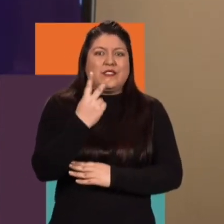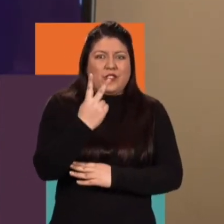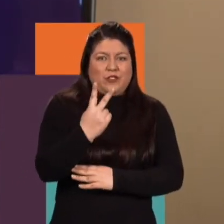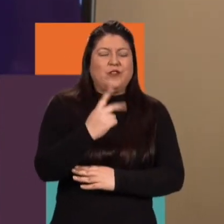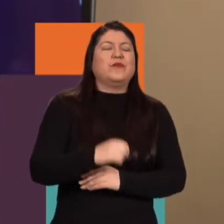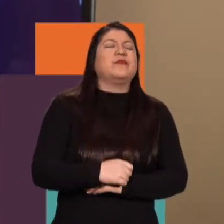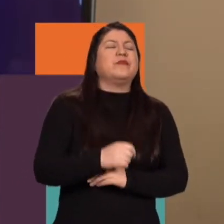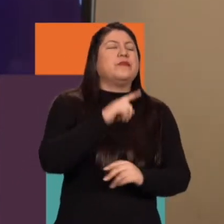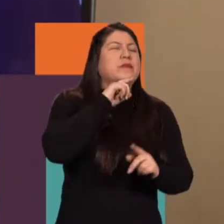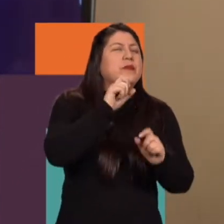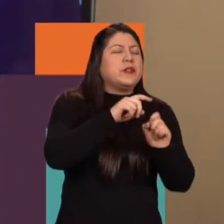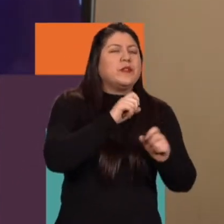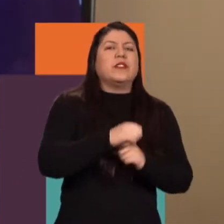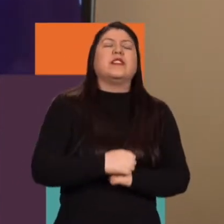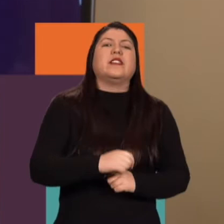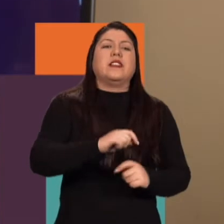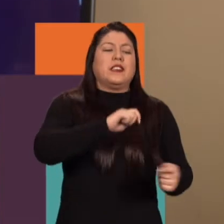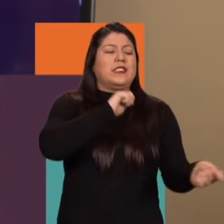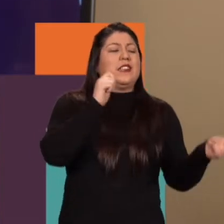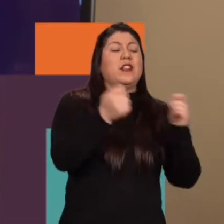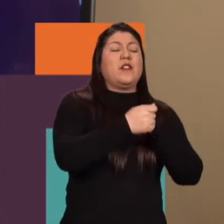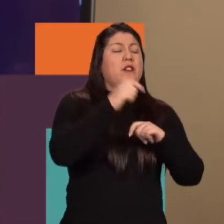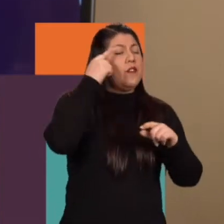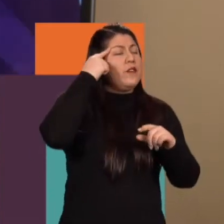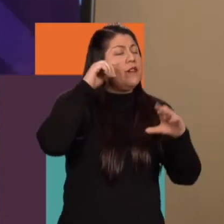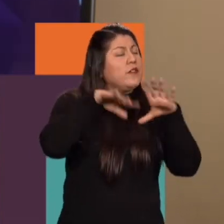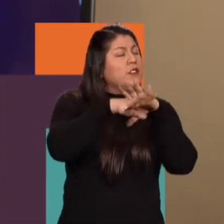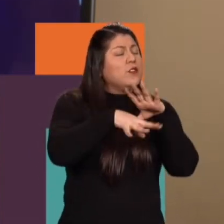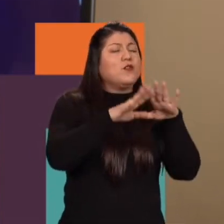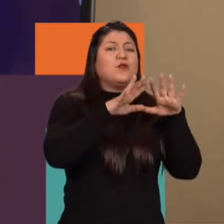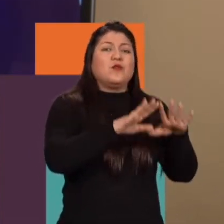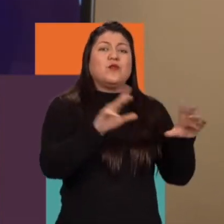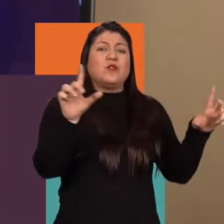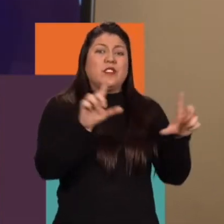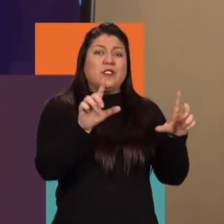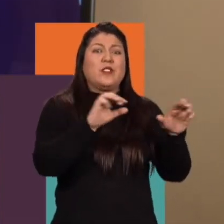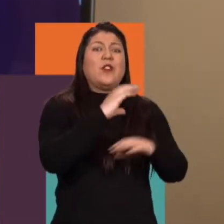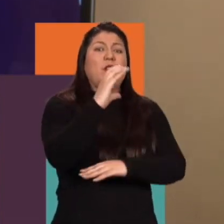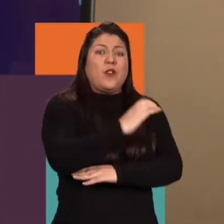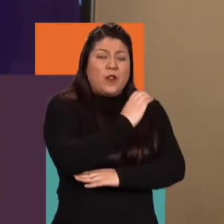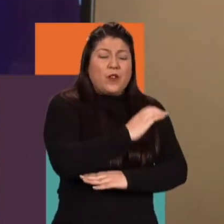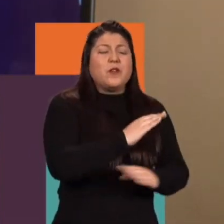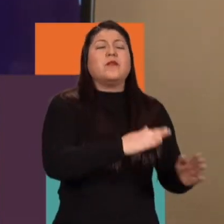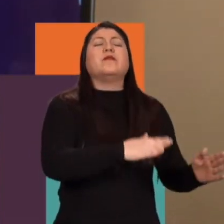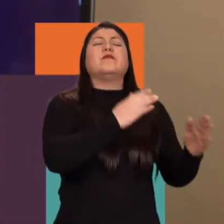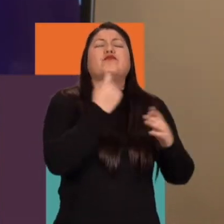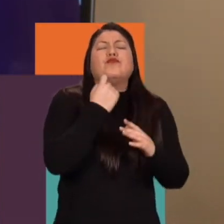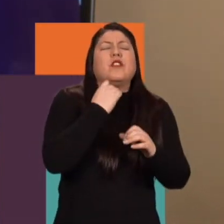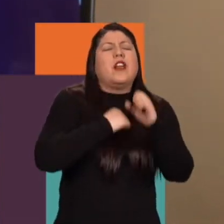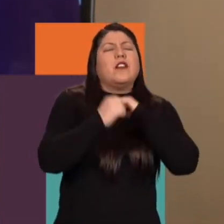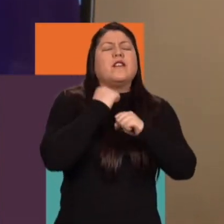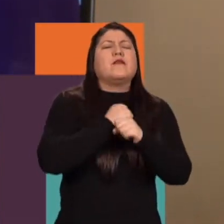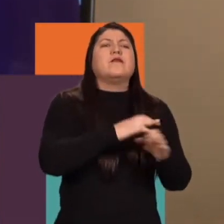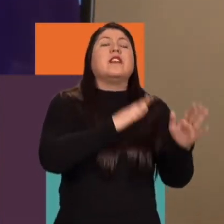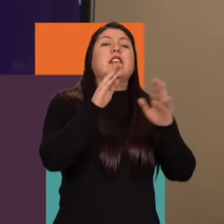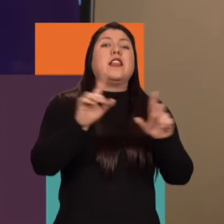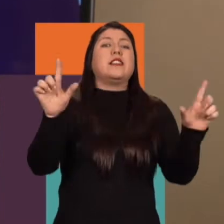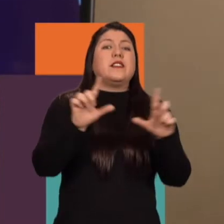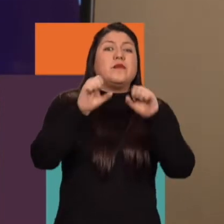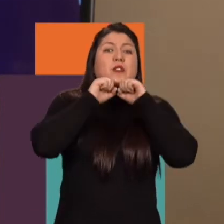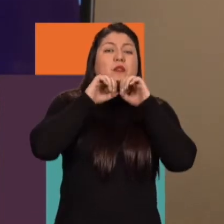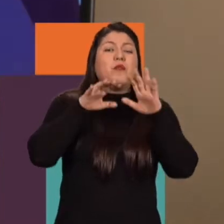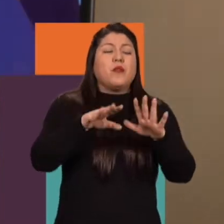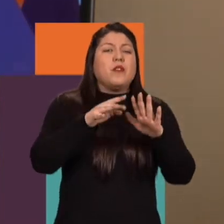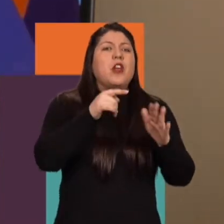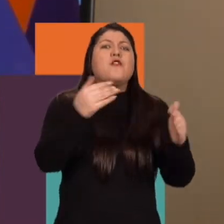preguntas. La primera es cómo se ha transformado la ficción en la televisión colombiana en los últimos años y cómo la